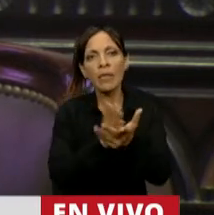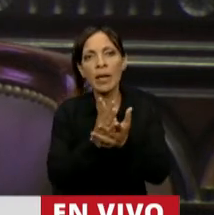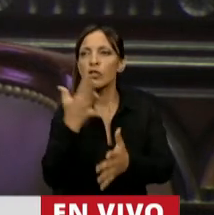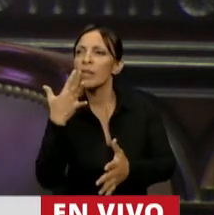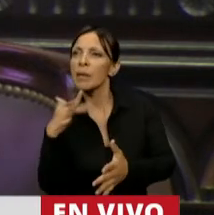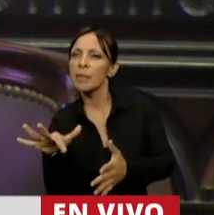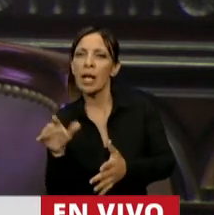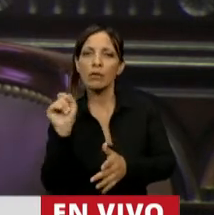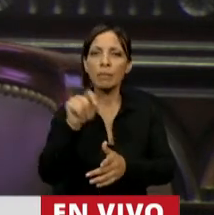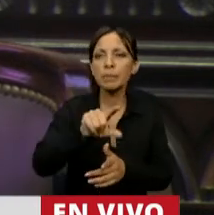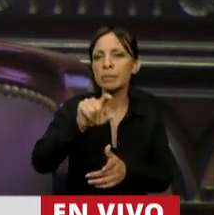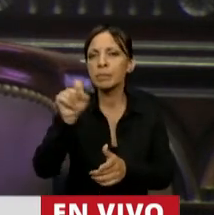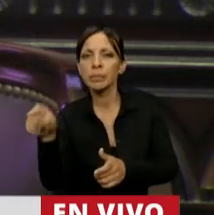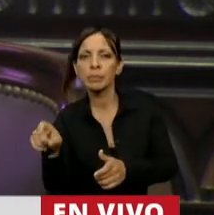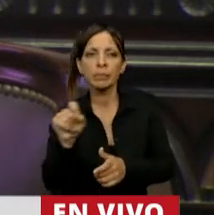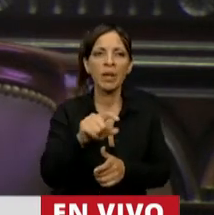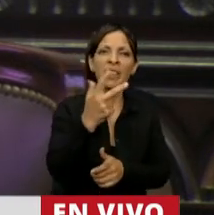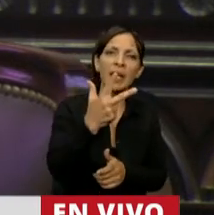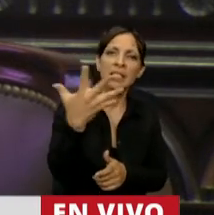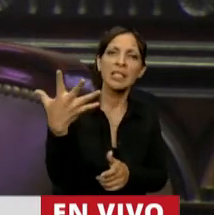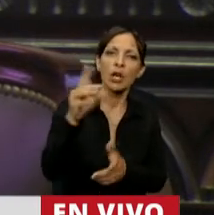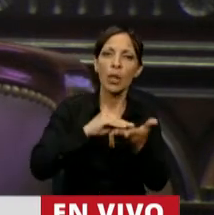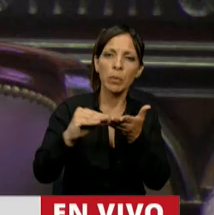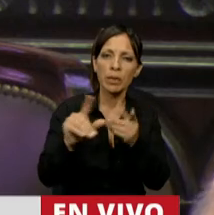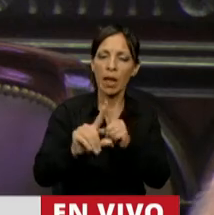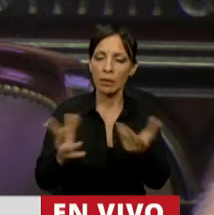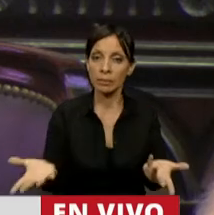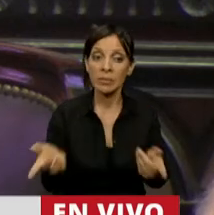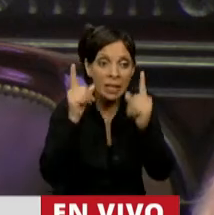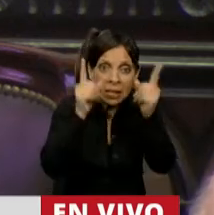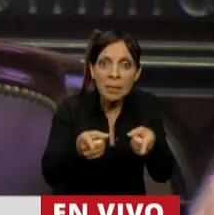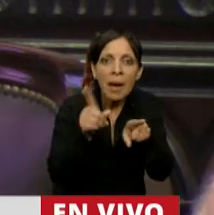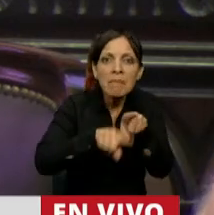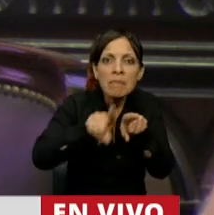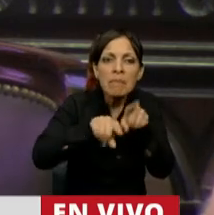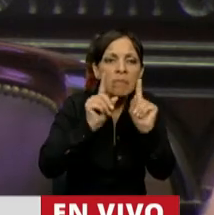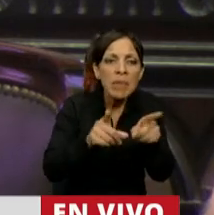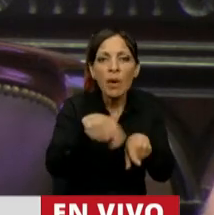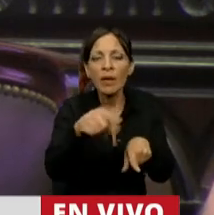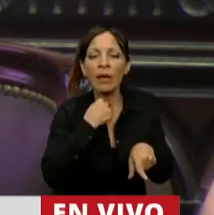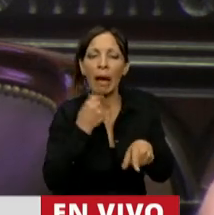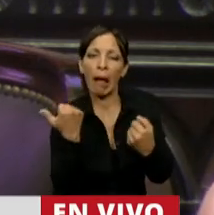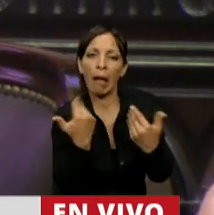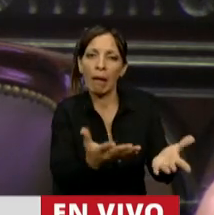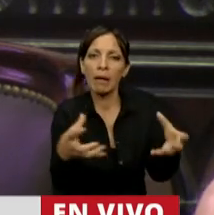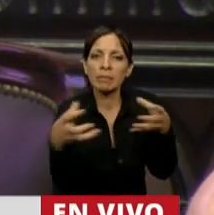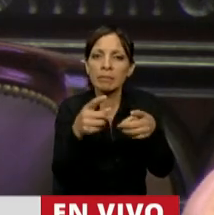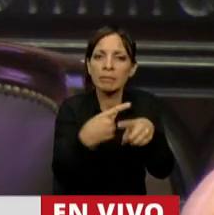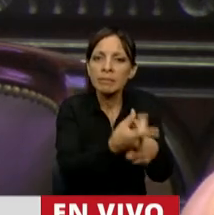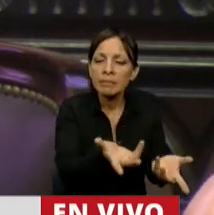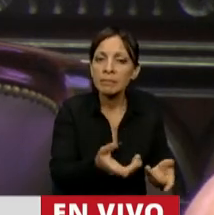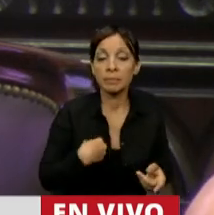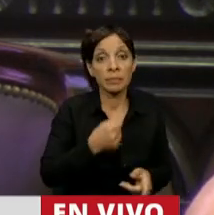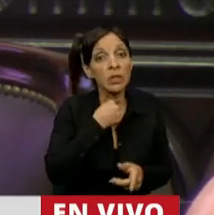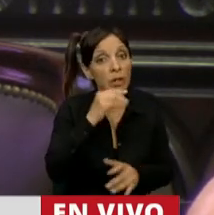interpretación que pueden hacer uno, tres o cinco diputados. Que encima siempre buscan interpretar en beneficio propio. Y le